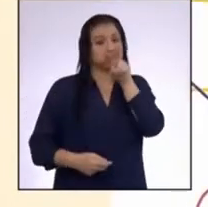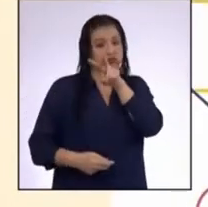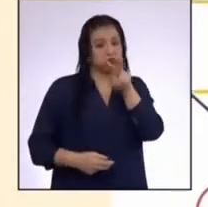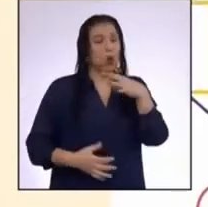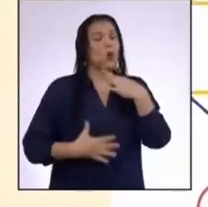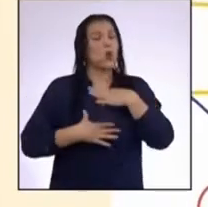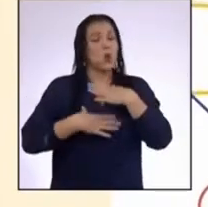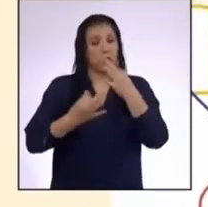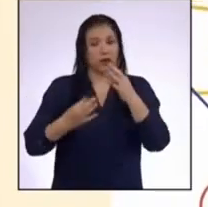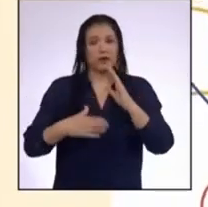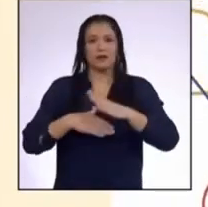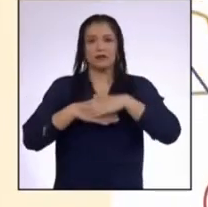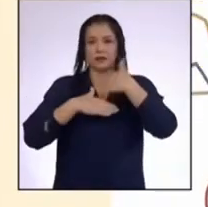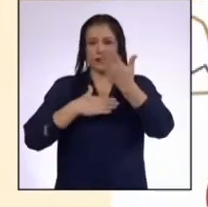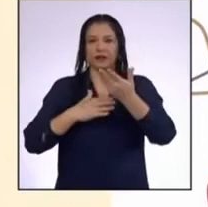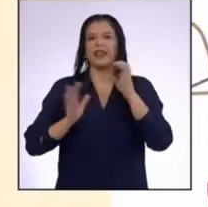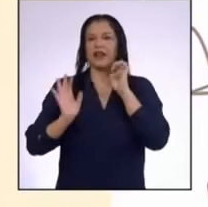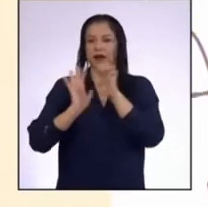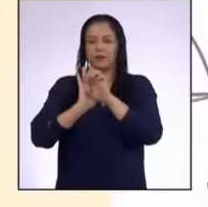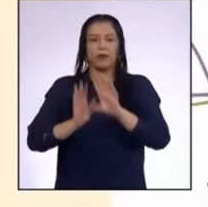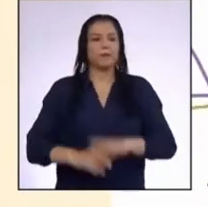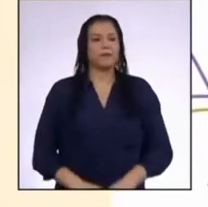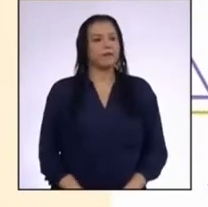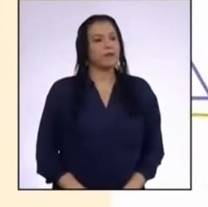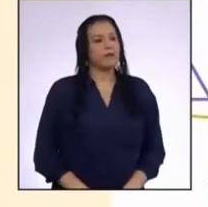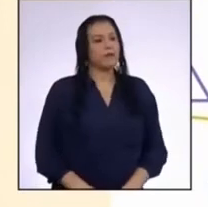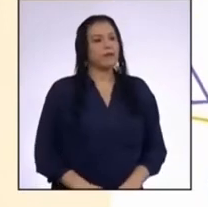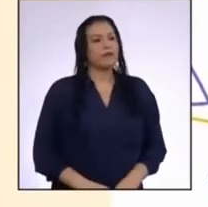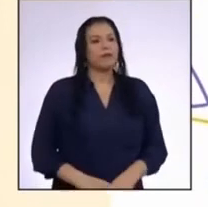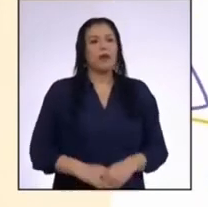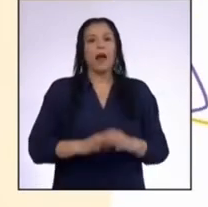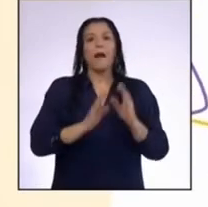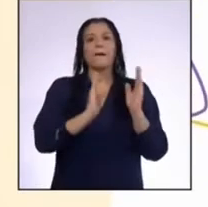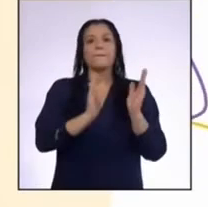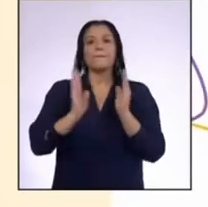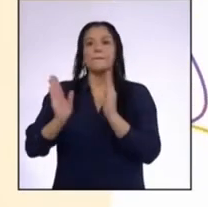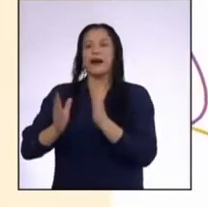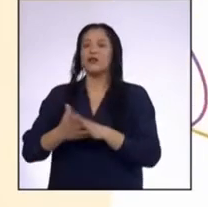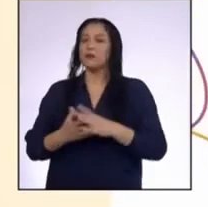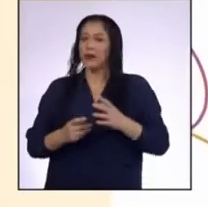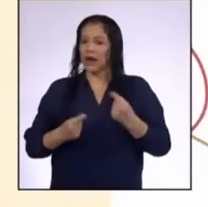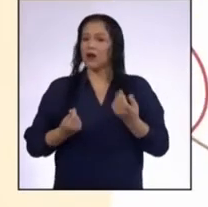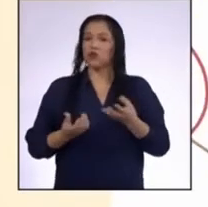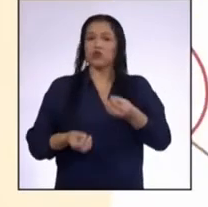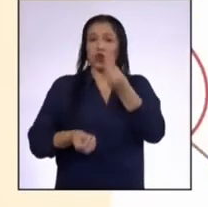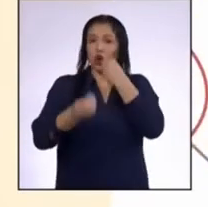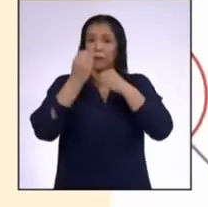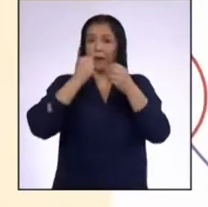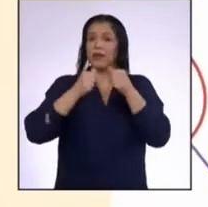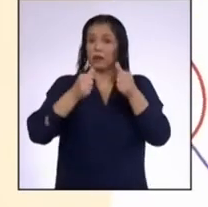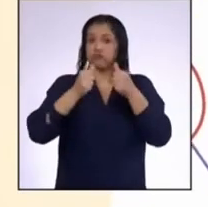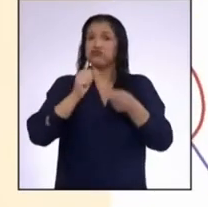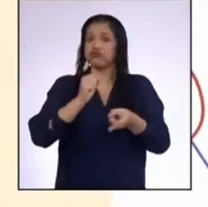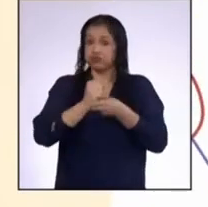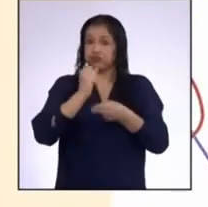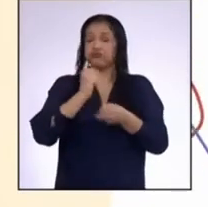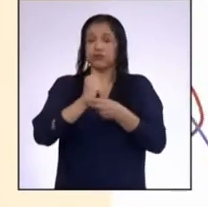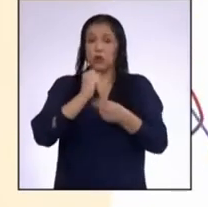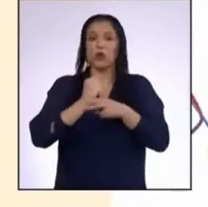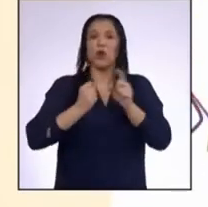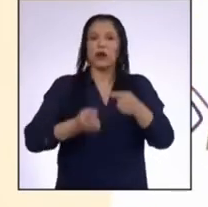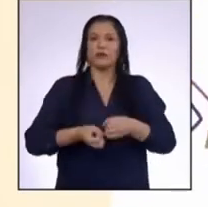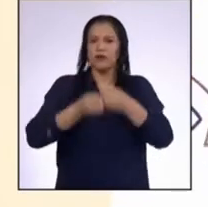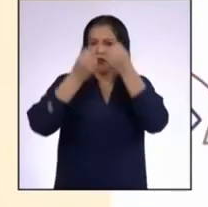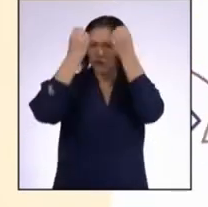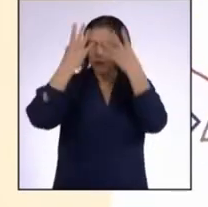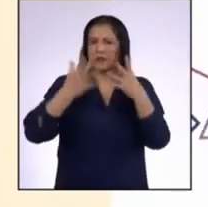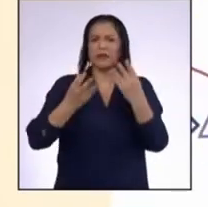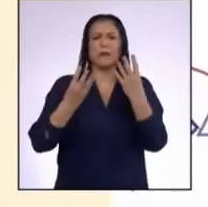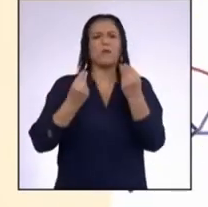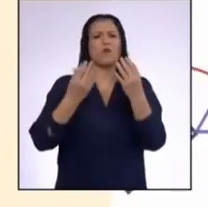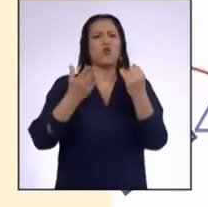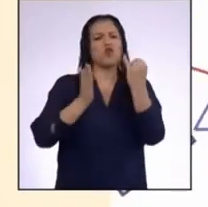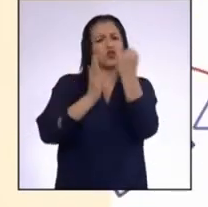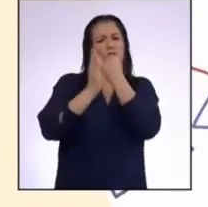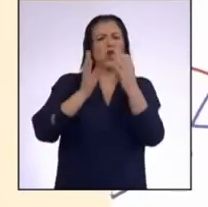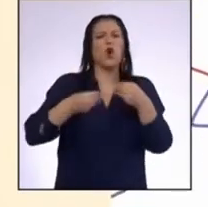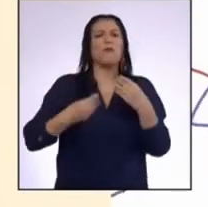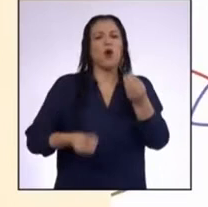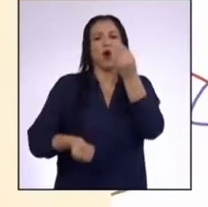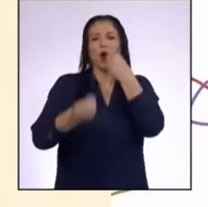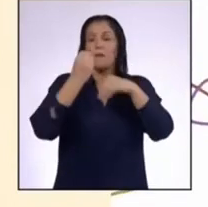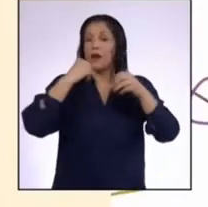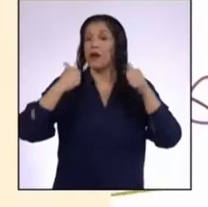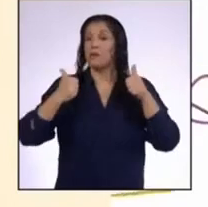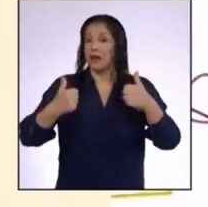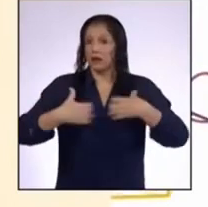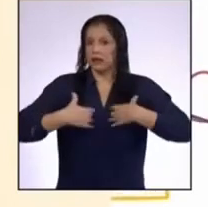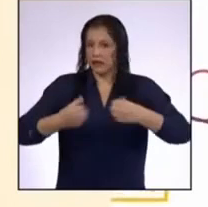Siguiente Pasos claves para mantener alimentos seguros Esta infografía tiene muchos dibujos sobre cómo alimentarse